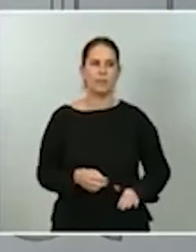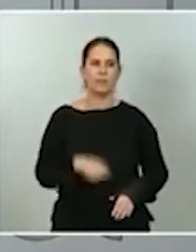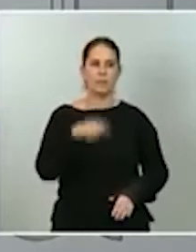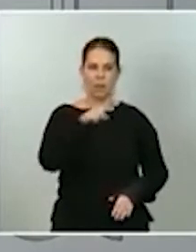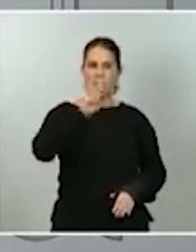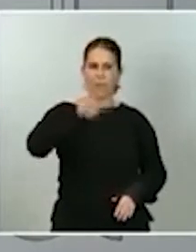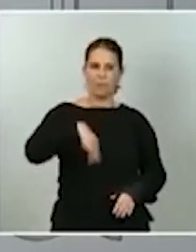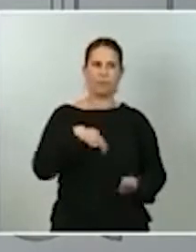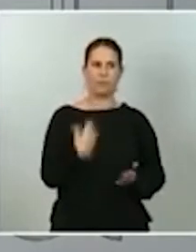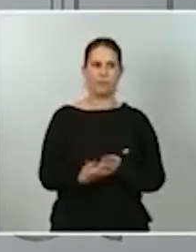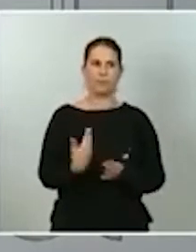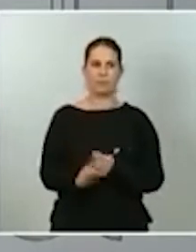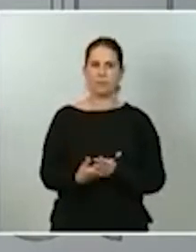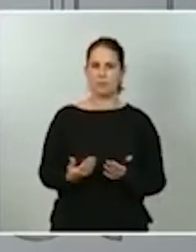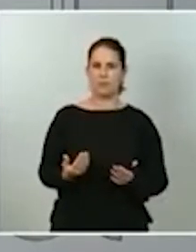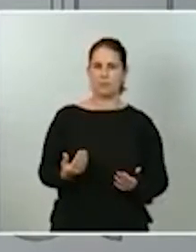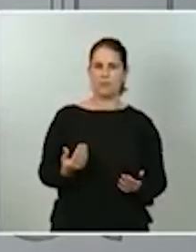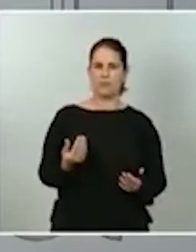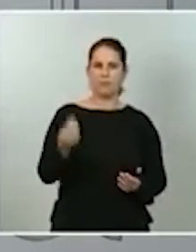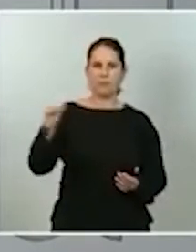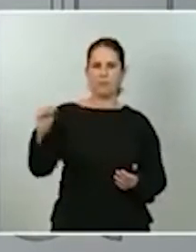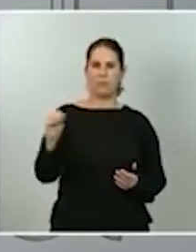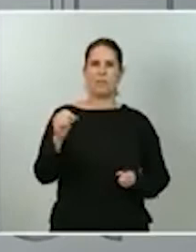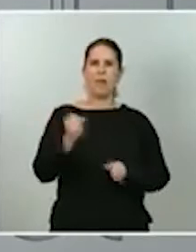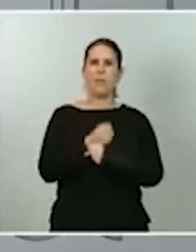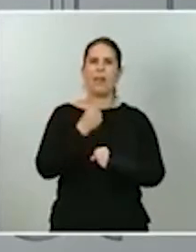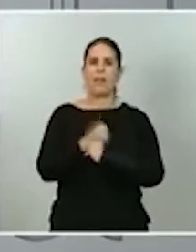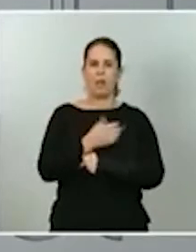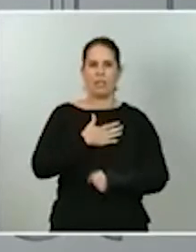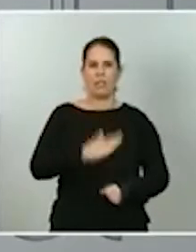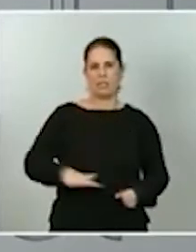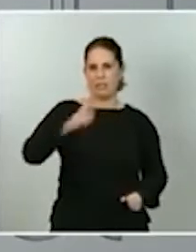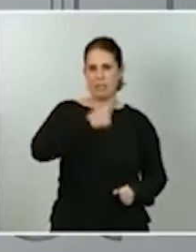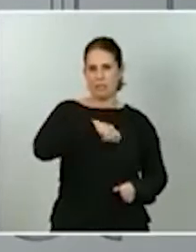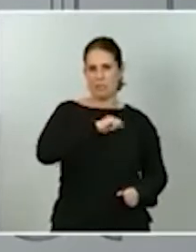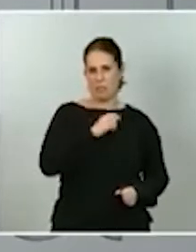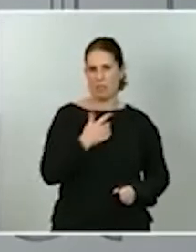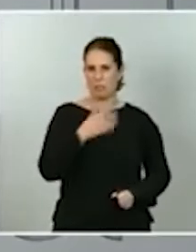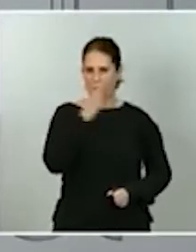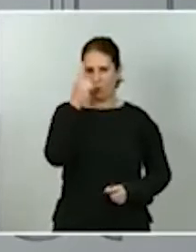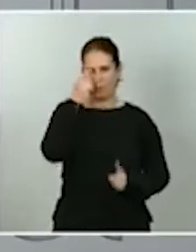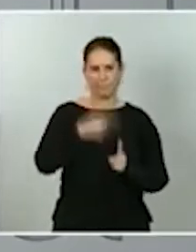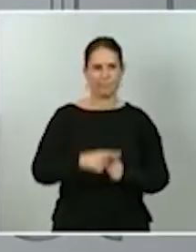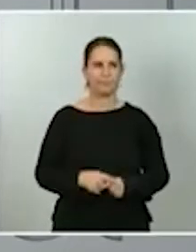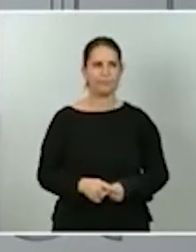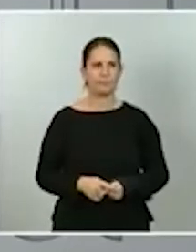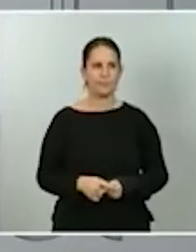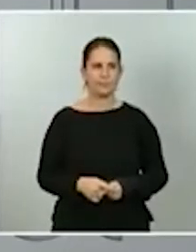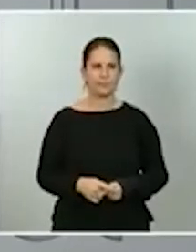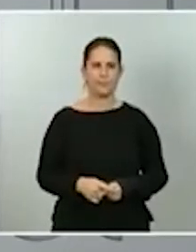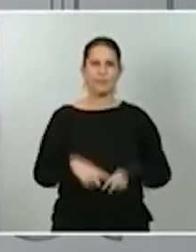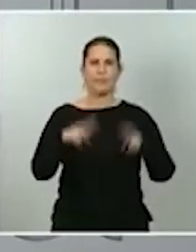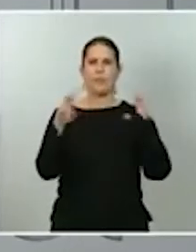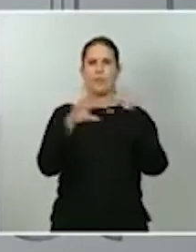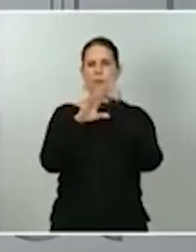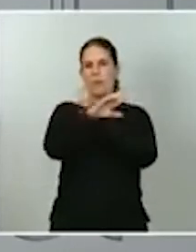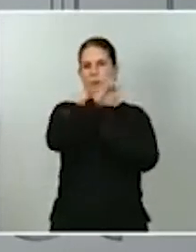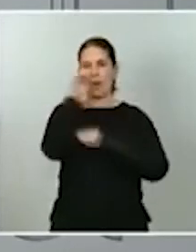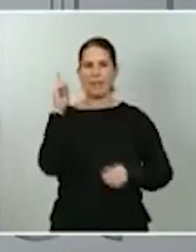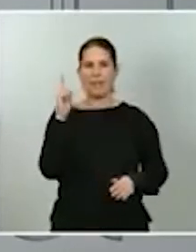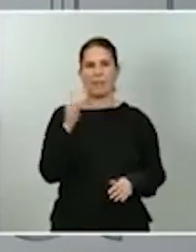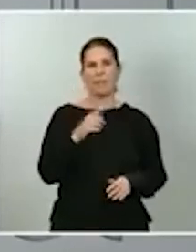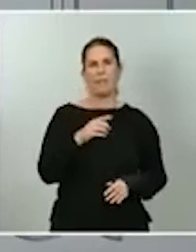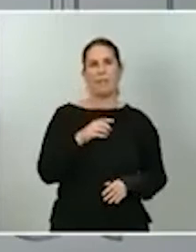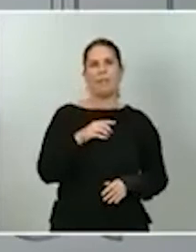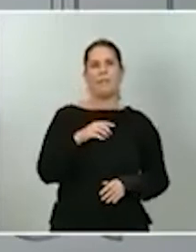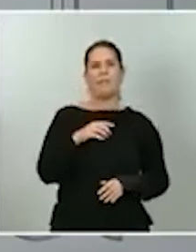a los trabajadores de nuestro país. En relación con la Comunidad de Madrid, yo creo que el Gobierno ha sido muy claro